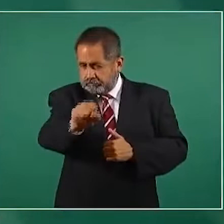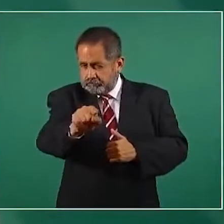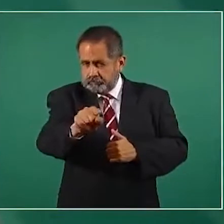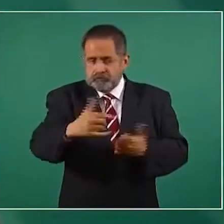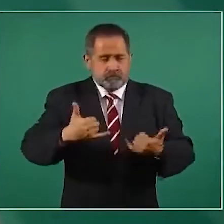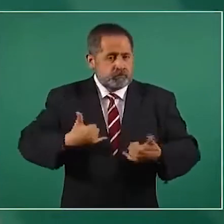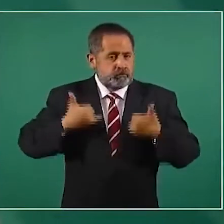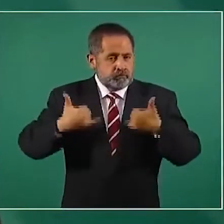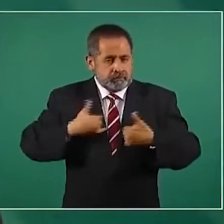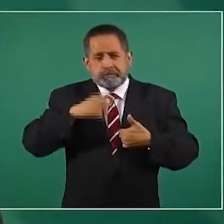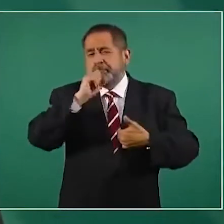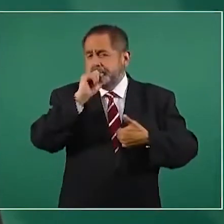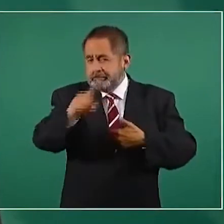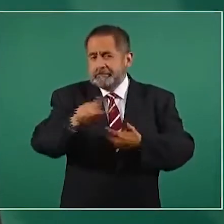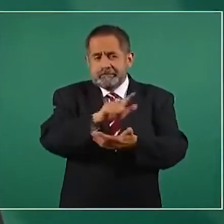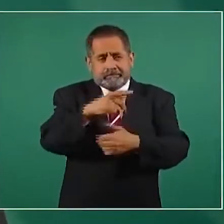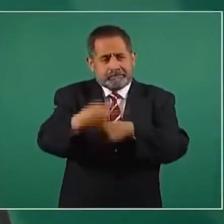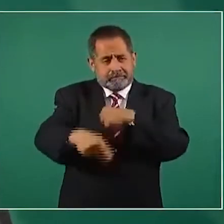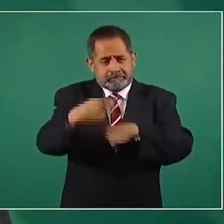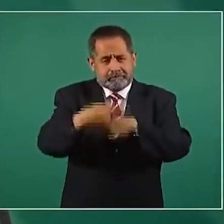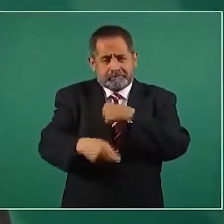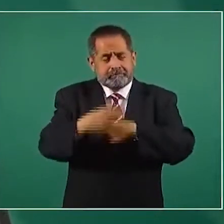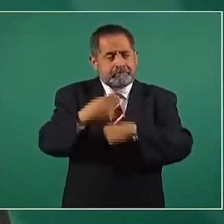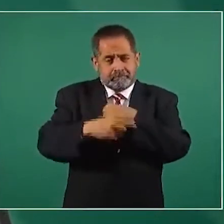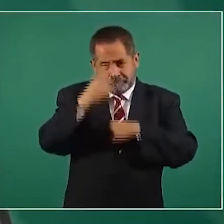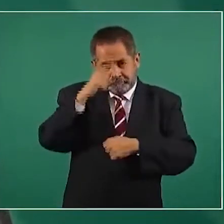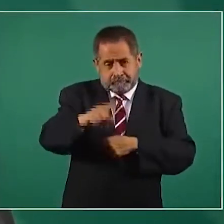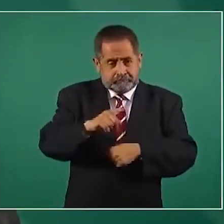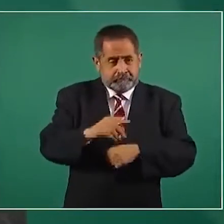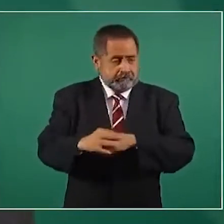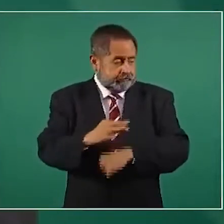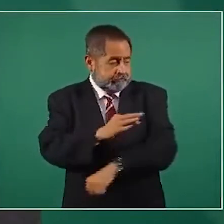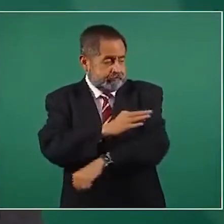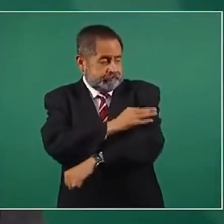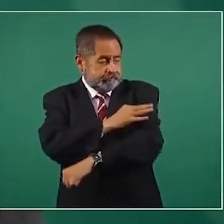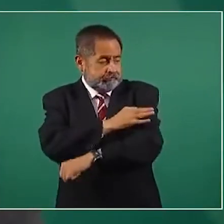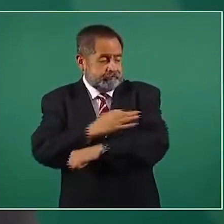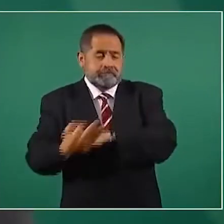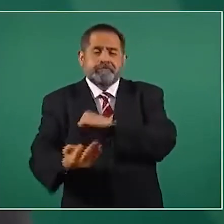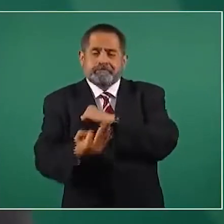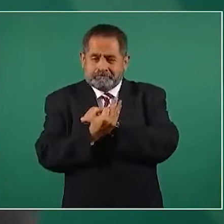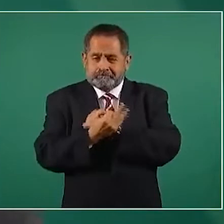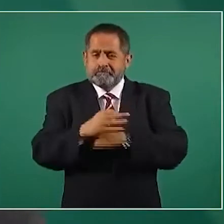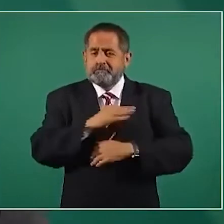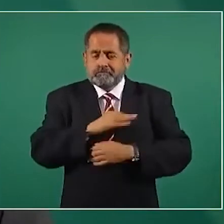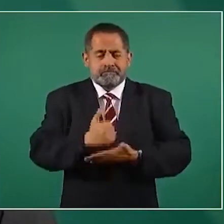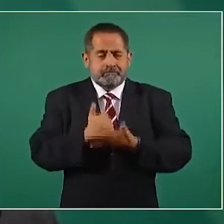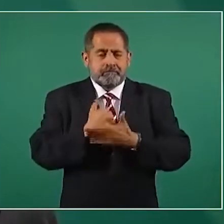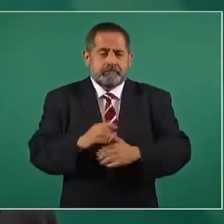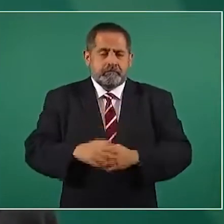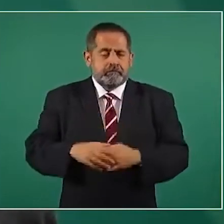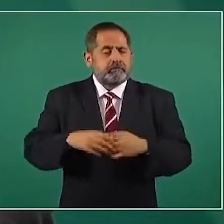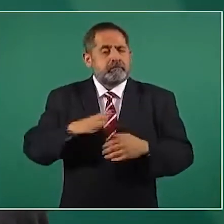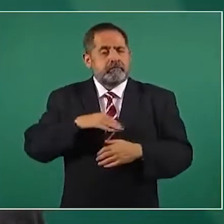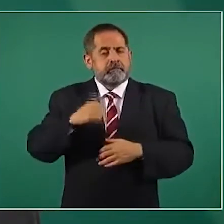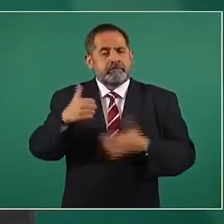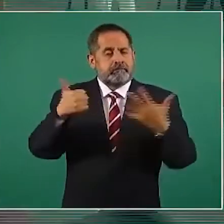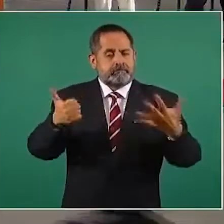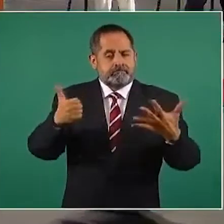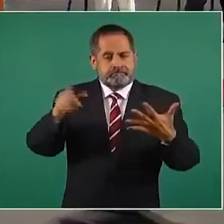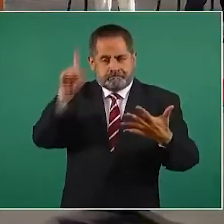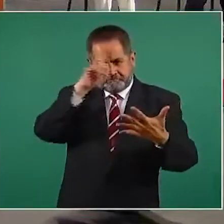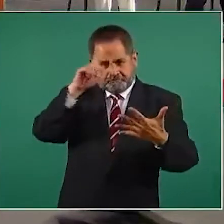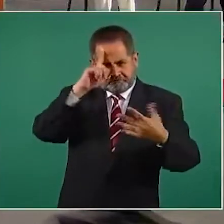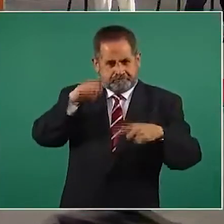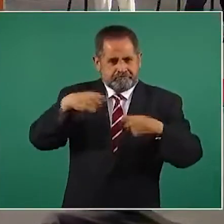también estás en riesgo y la vacuna también te va a proteger. Tenemos seis recomendaciones específicas que damos